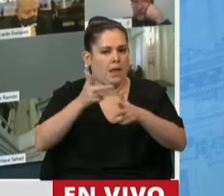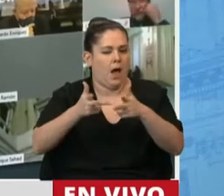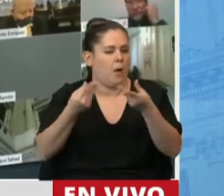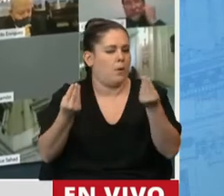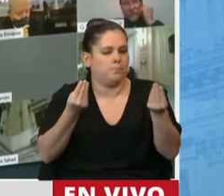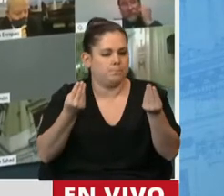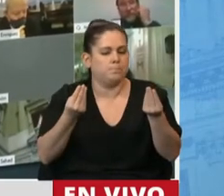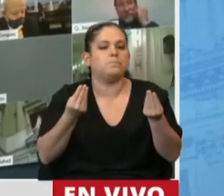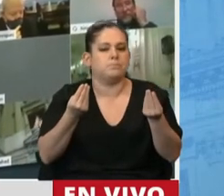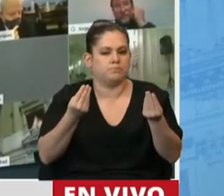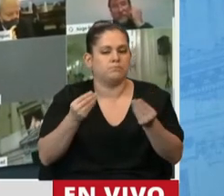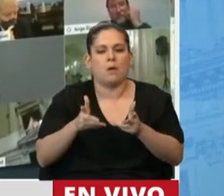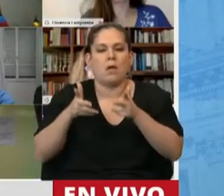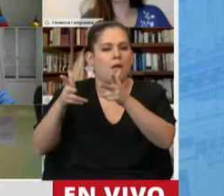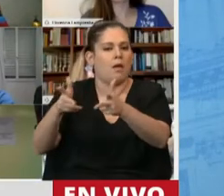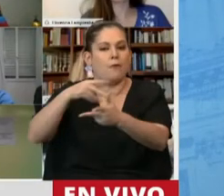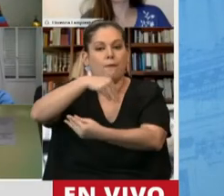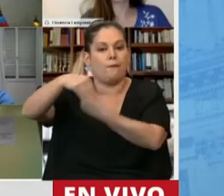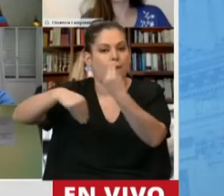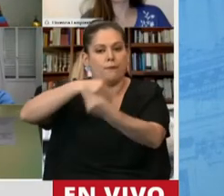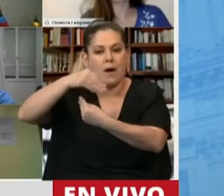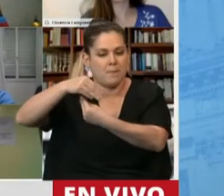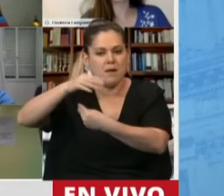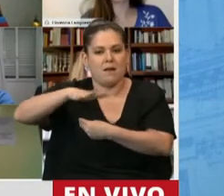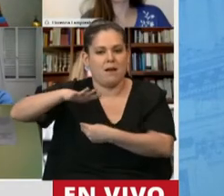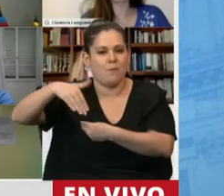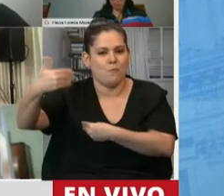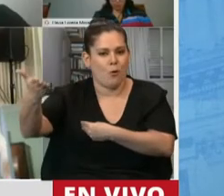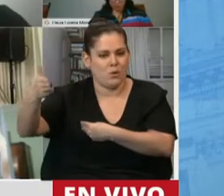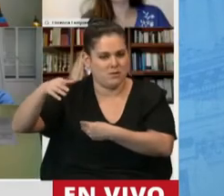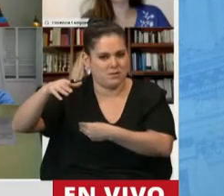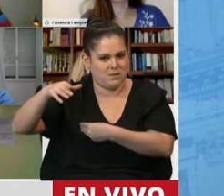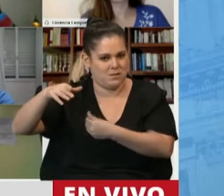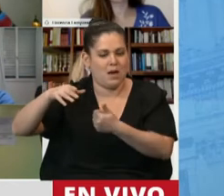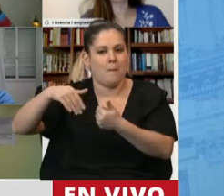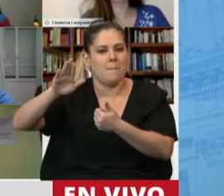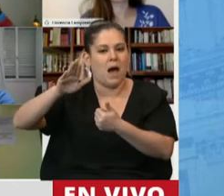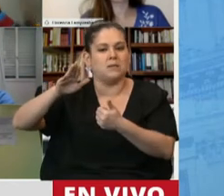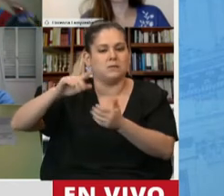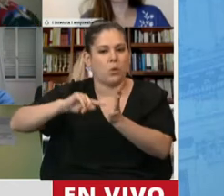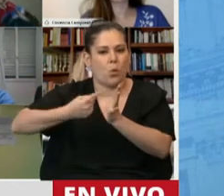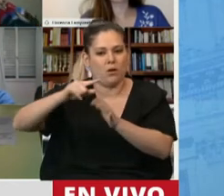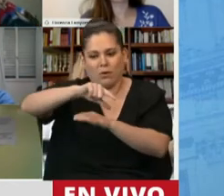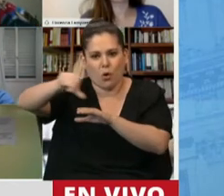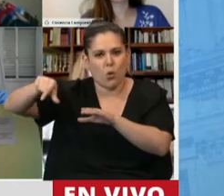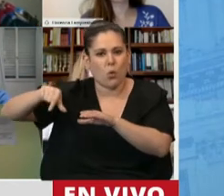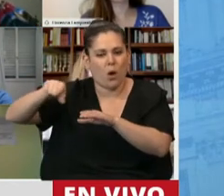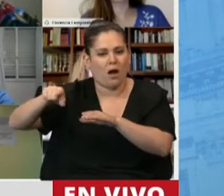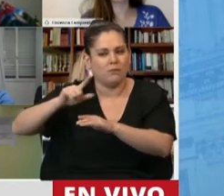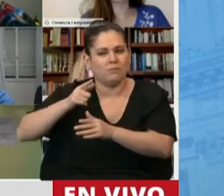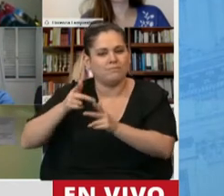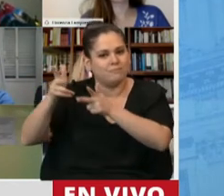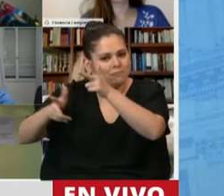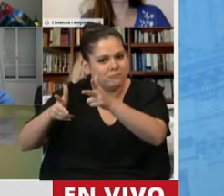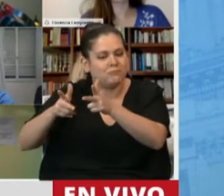a las familias bonaerenses, principalmente a las familias del conurbano bonaerense, de Capital